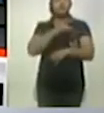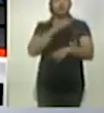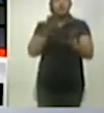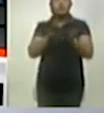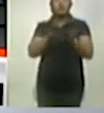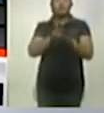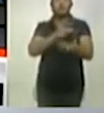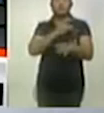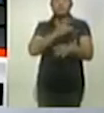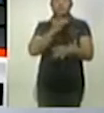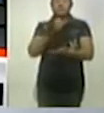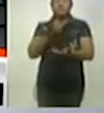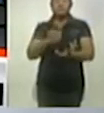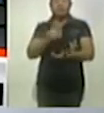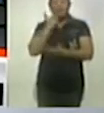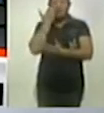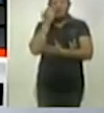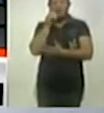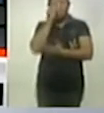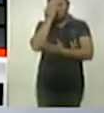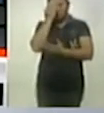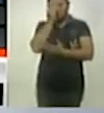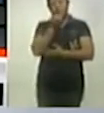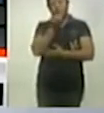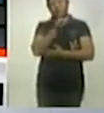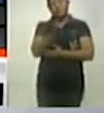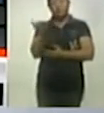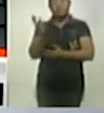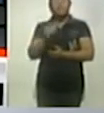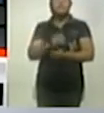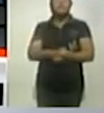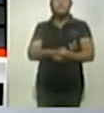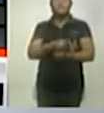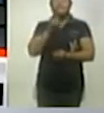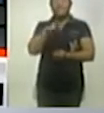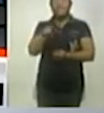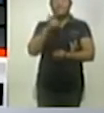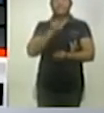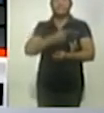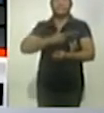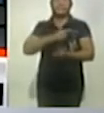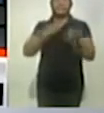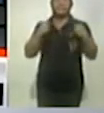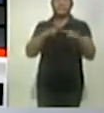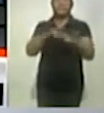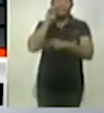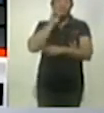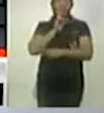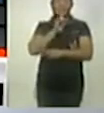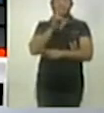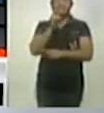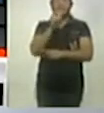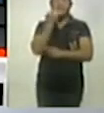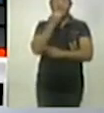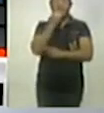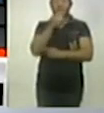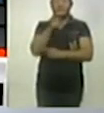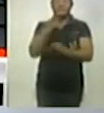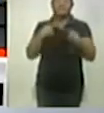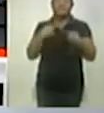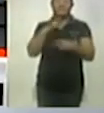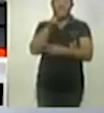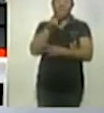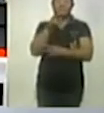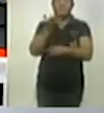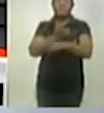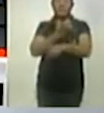cómo se encuentra, queremos saber de ustedes y además, bueno, también es un gusto saludar a la maestra Miroslava Amador, para que quienes nos siguen en televisión, bueno, pues ella